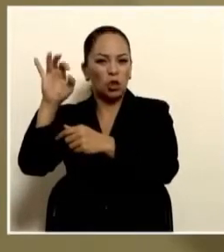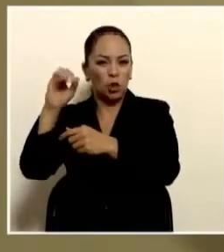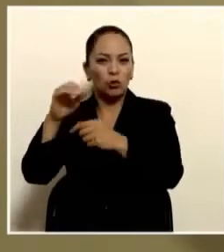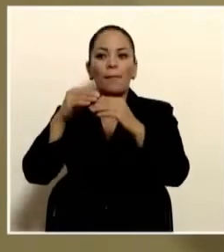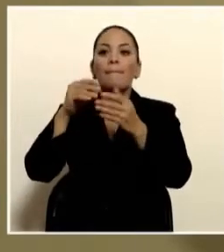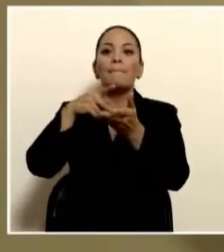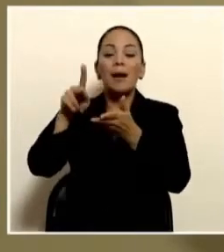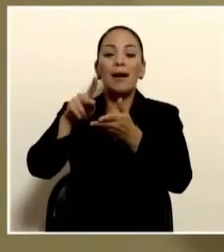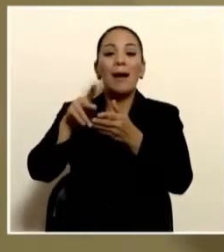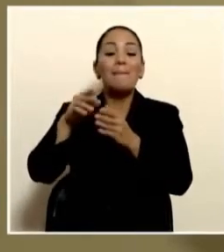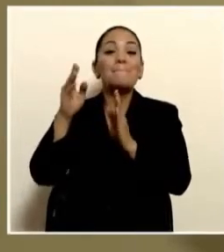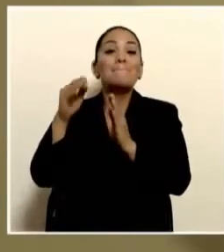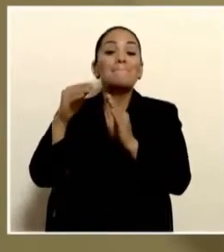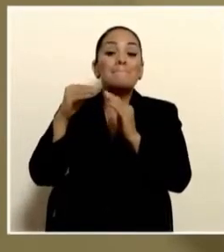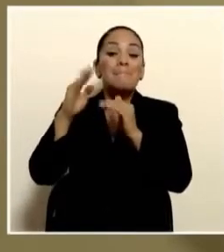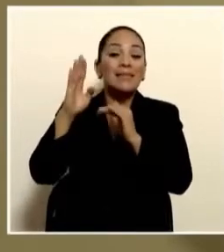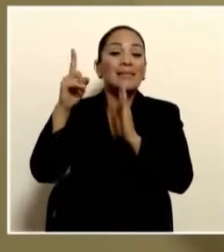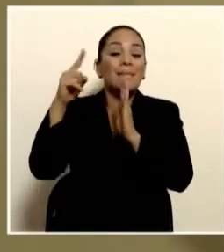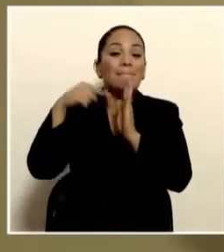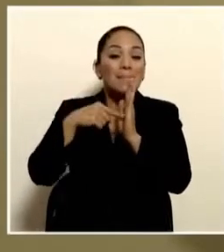pico de millones de colones al año.